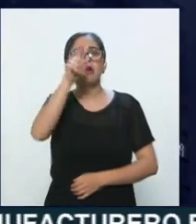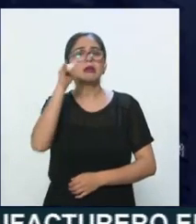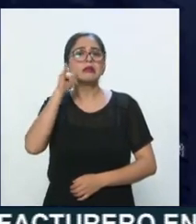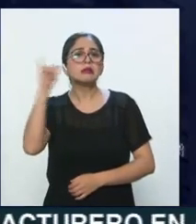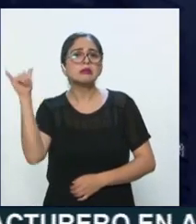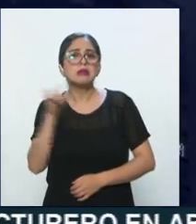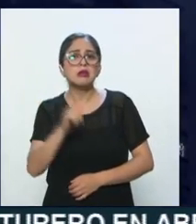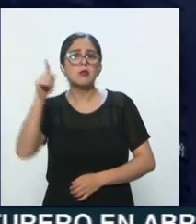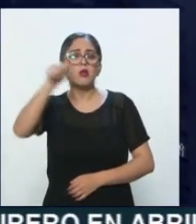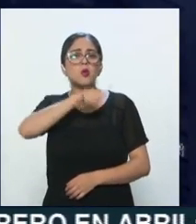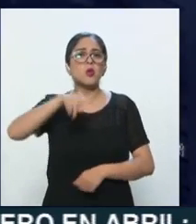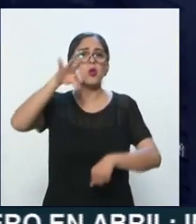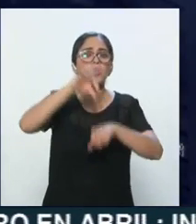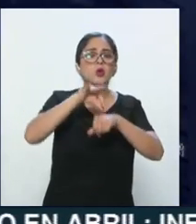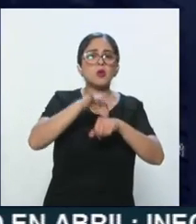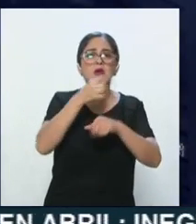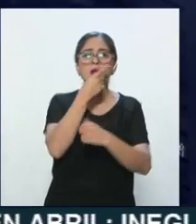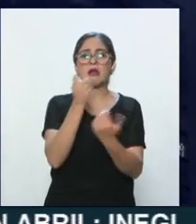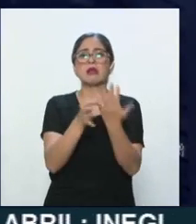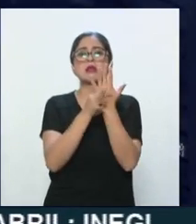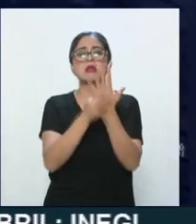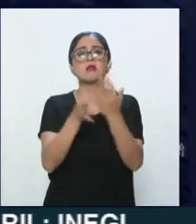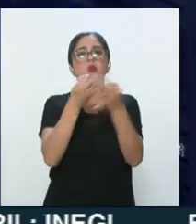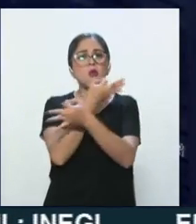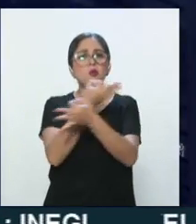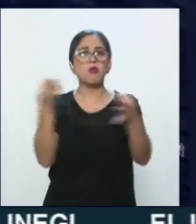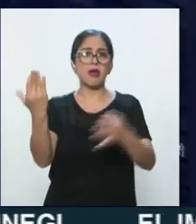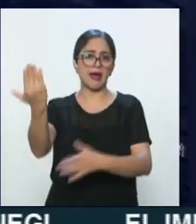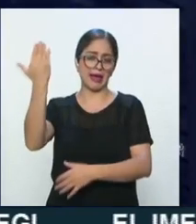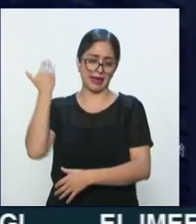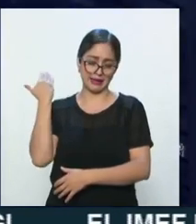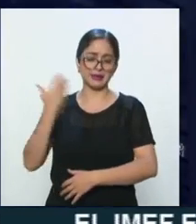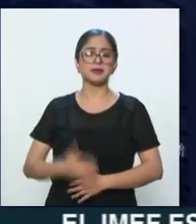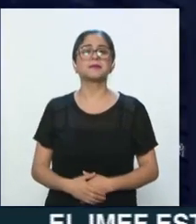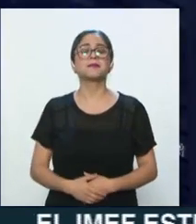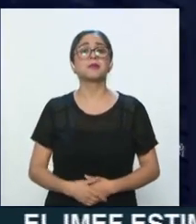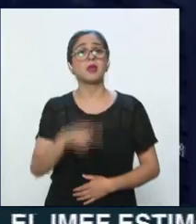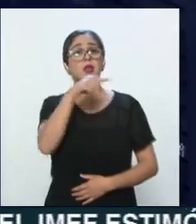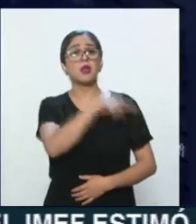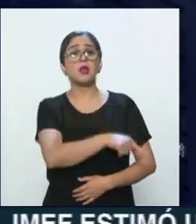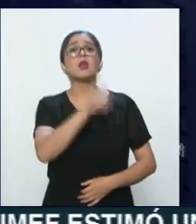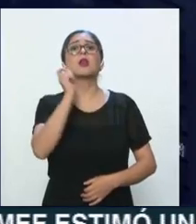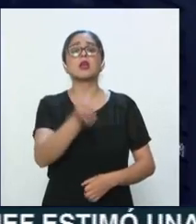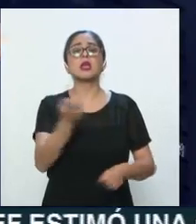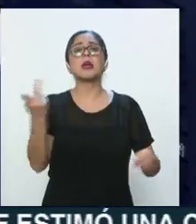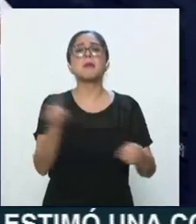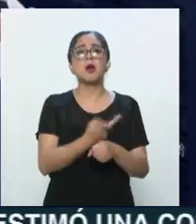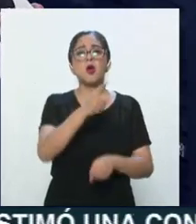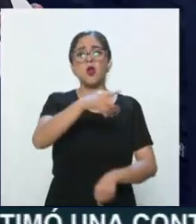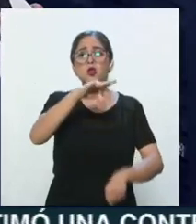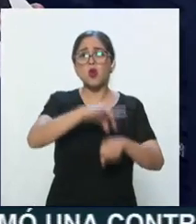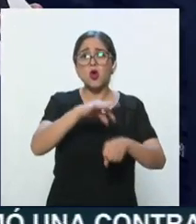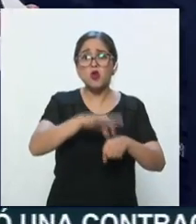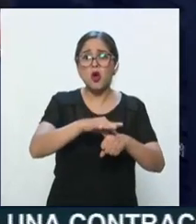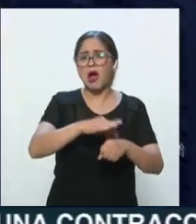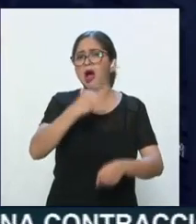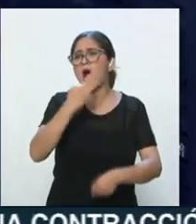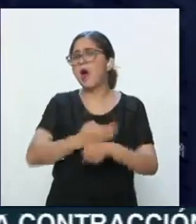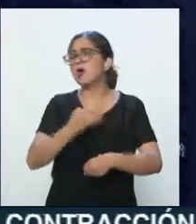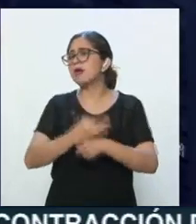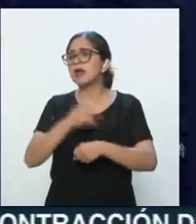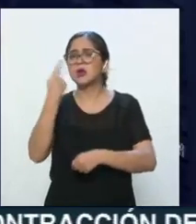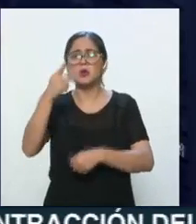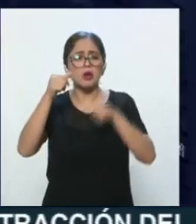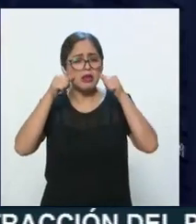de Órdenes Médicas, dijo lo siguiente, dijo la situación de los médicos en Italia es realmente dramática. En